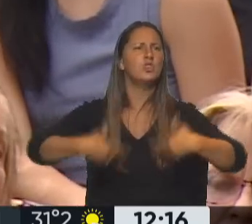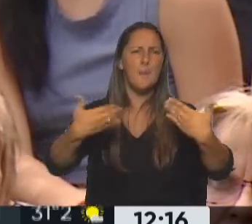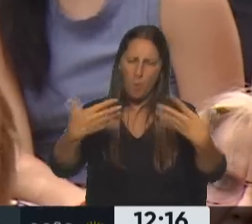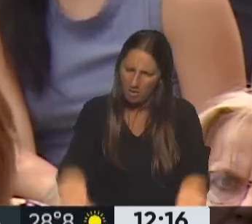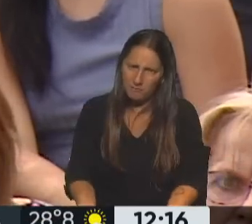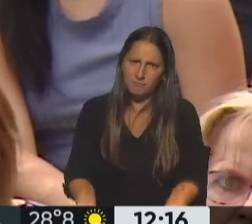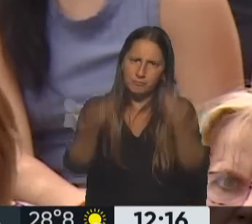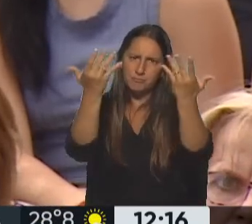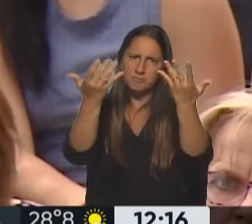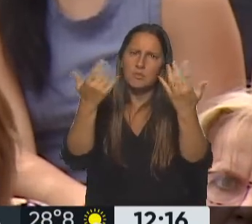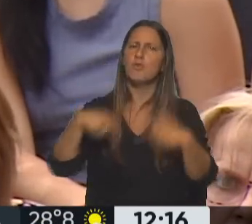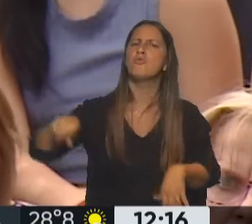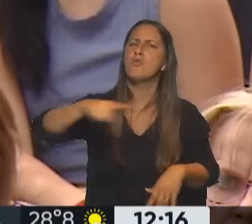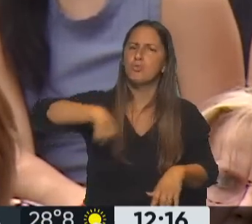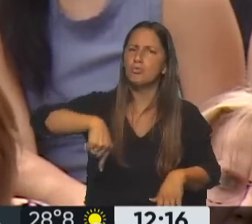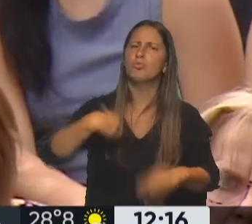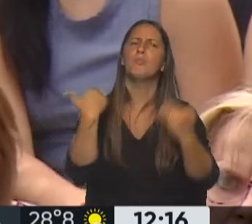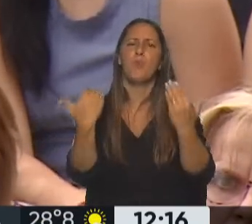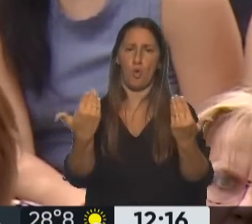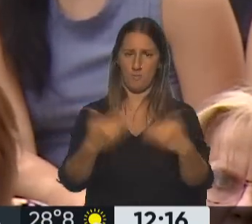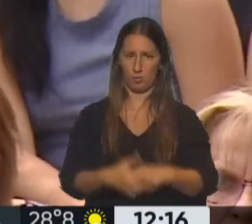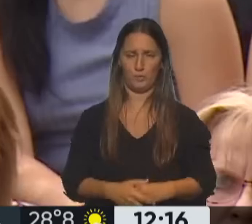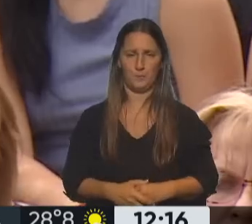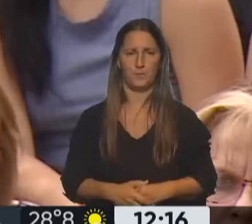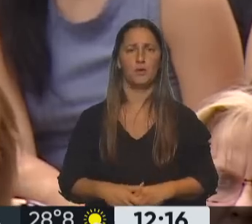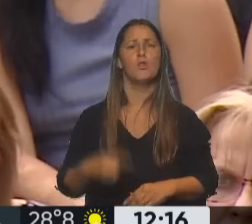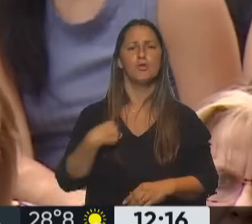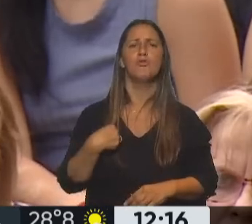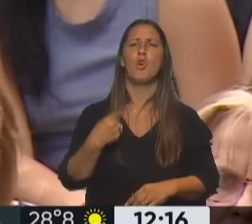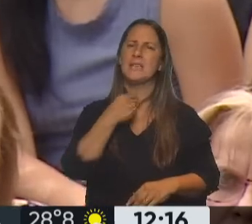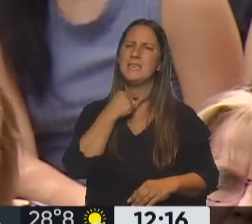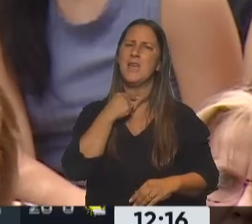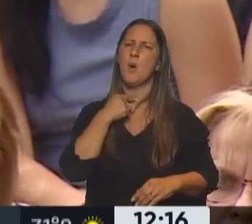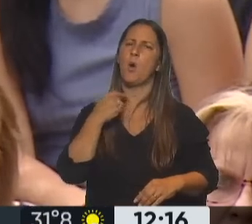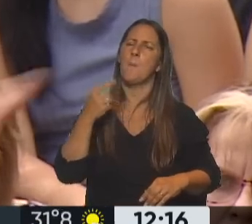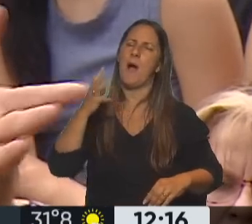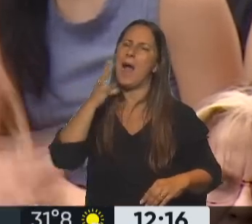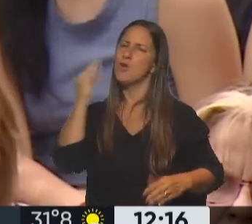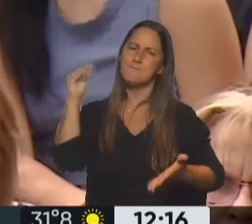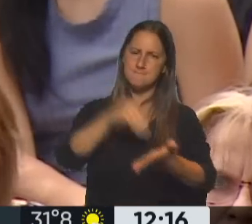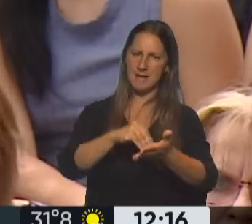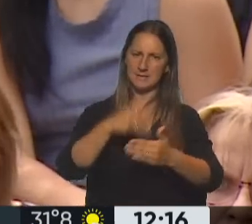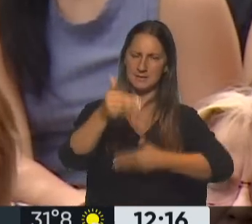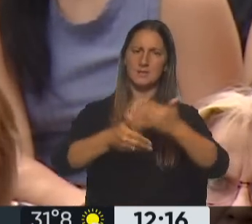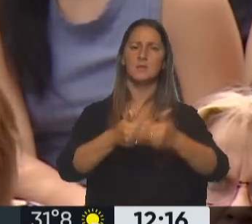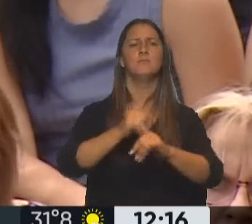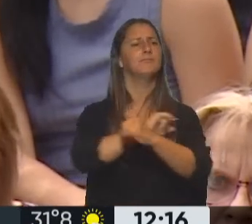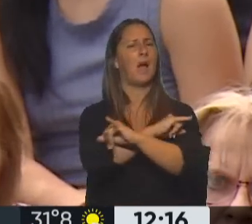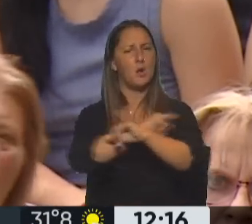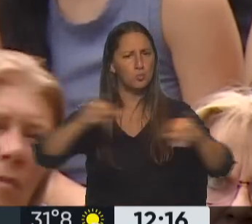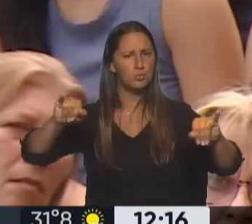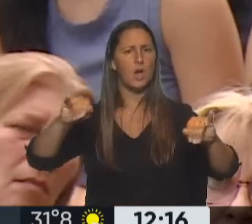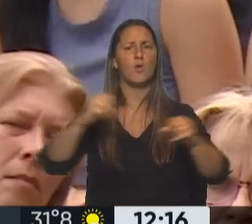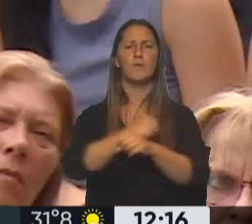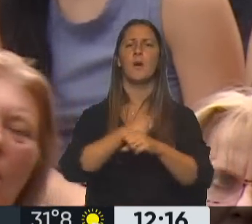Tenemos la oportunidad. Y yo por eso es que quiero dar un paso más. Y quiero confirmarles, anunciarles